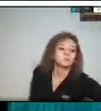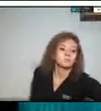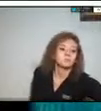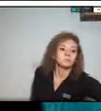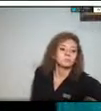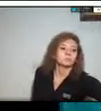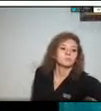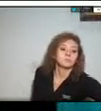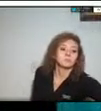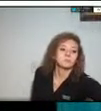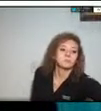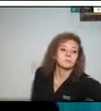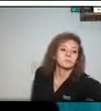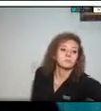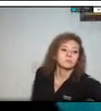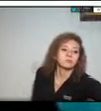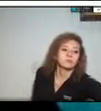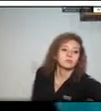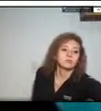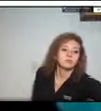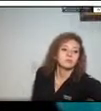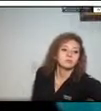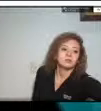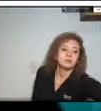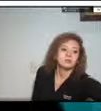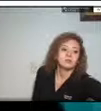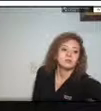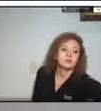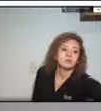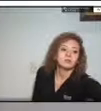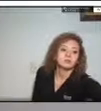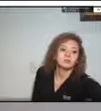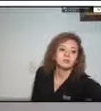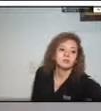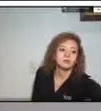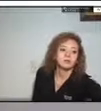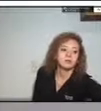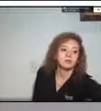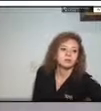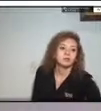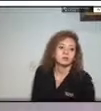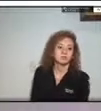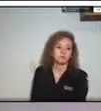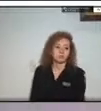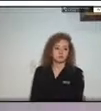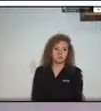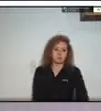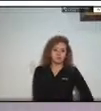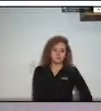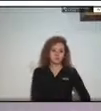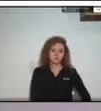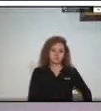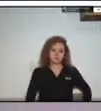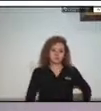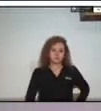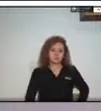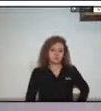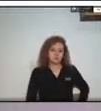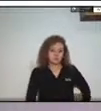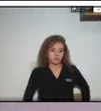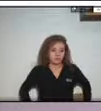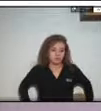muchas gracias ingeniero Bonnie le doy el agradecimiento a nuestros tres primeros